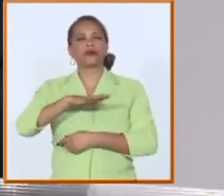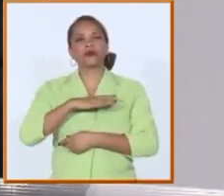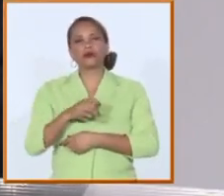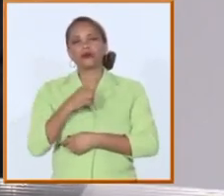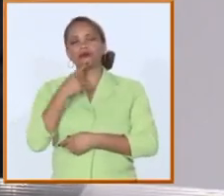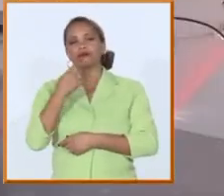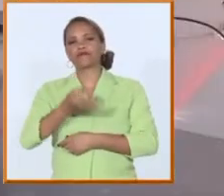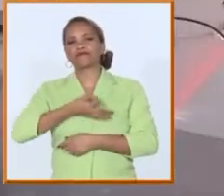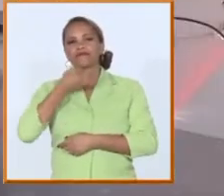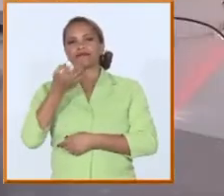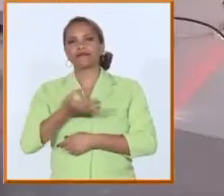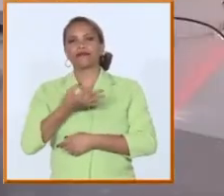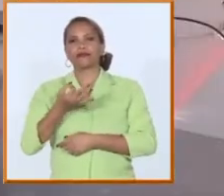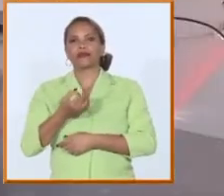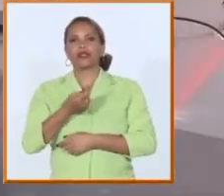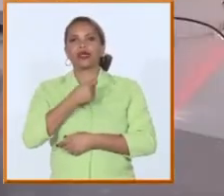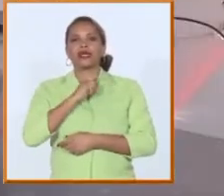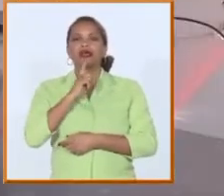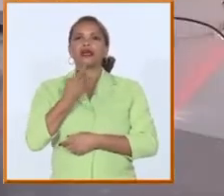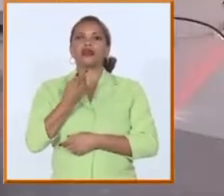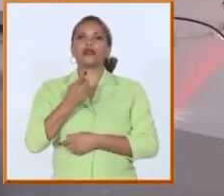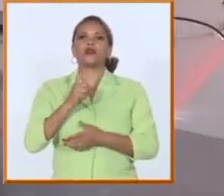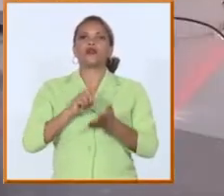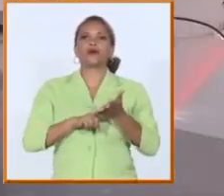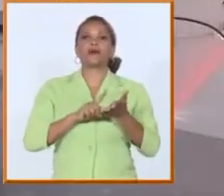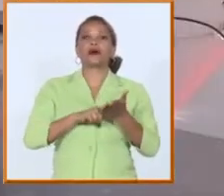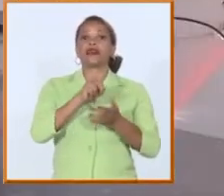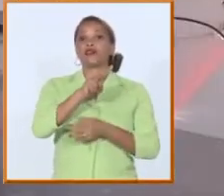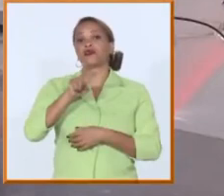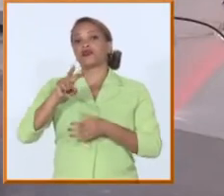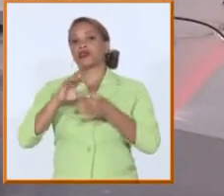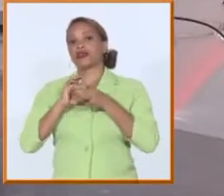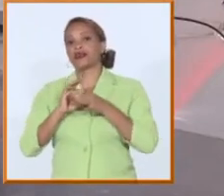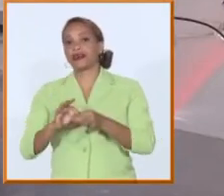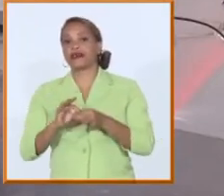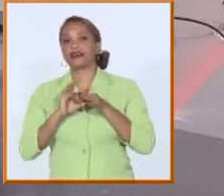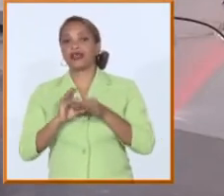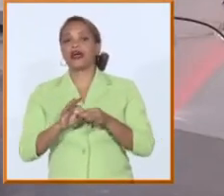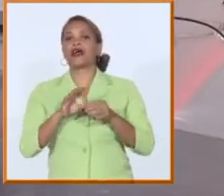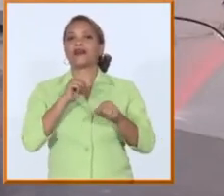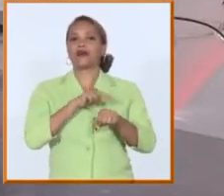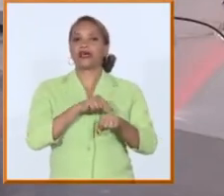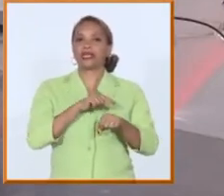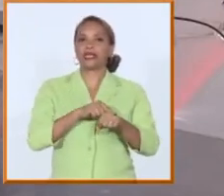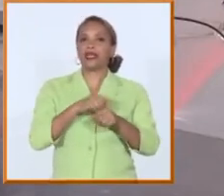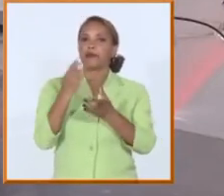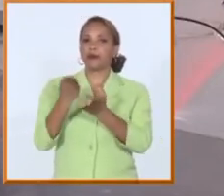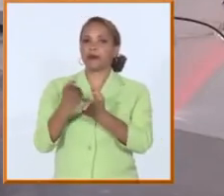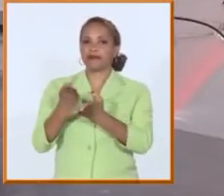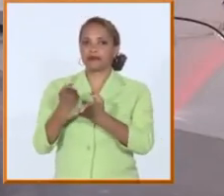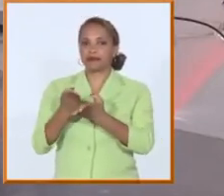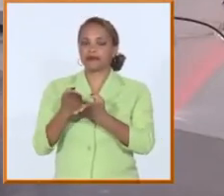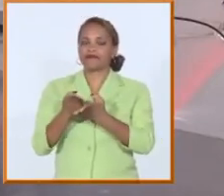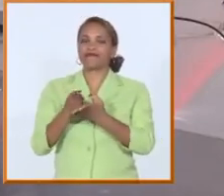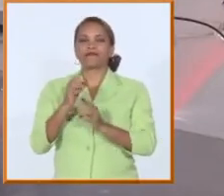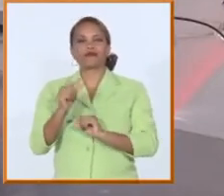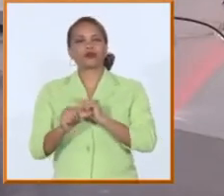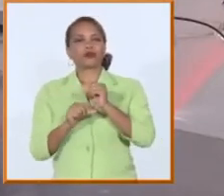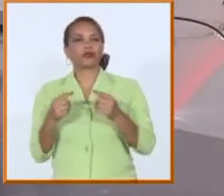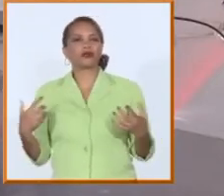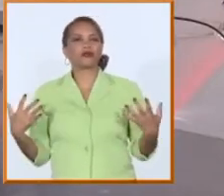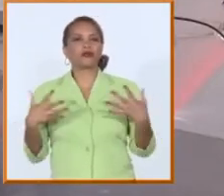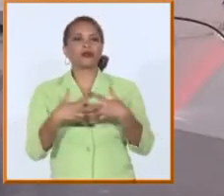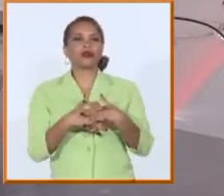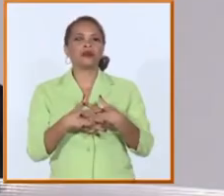manifestaba de todos los padres de 12 grados los padres de los grados el tiempo que había se perdía un poco el vínculo con las